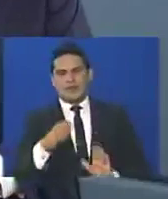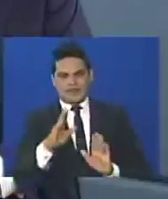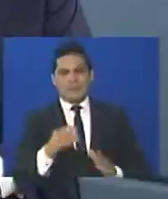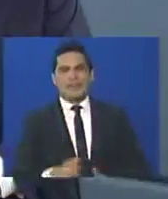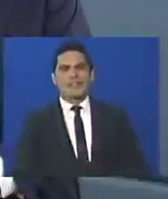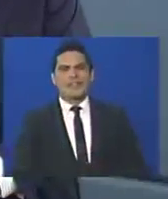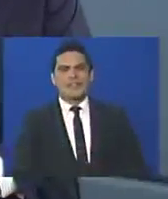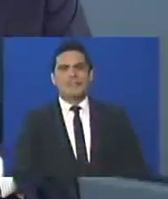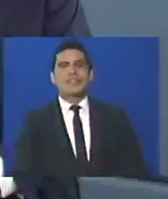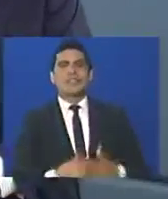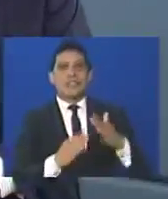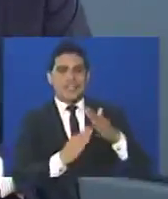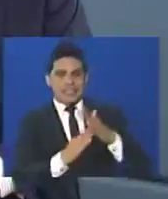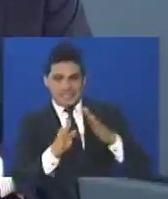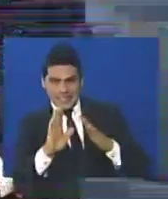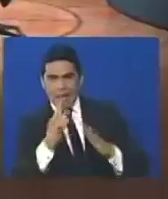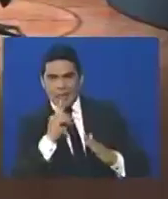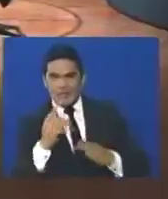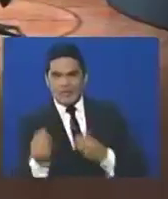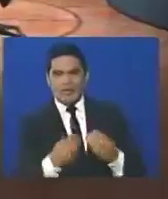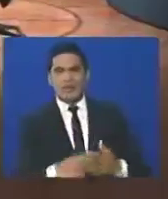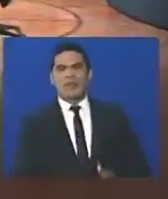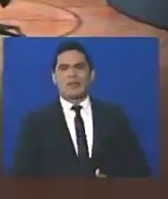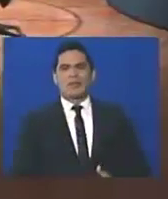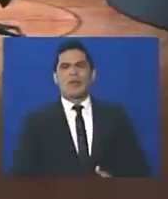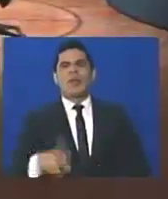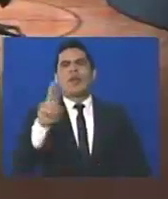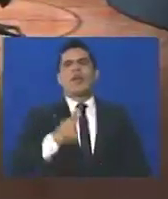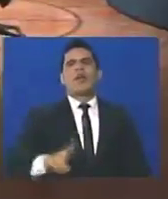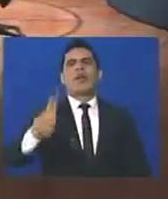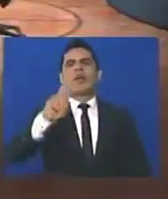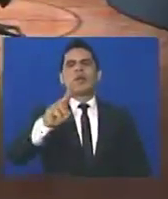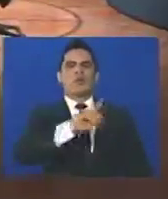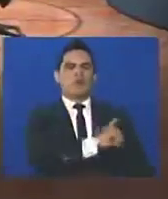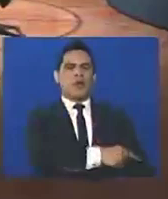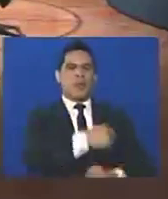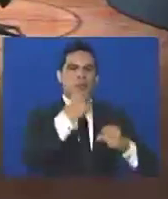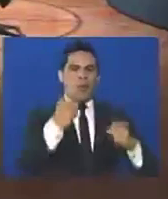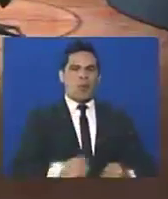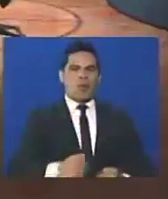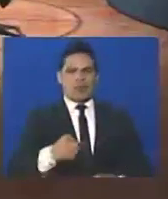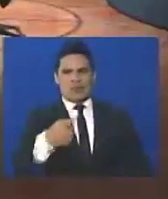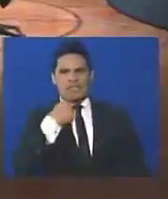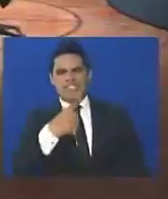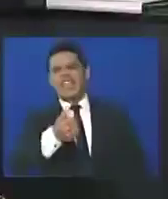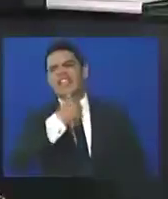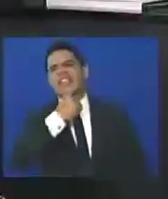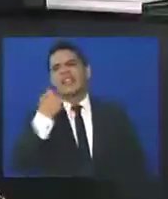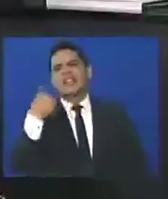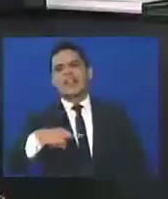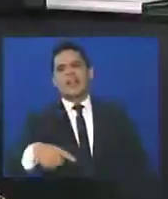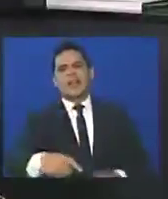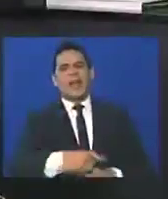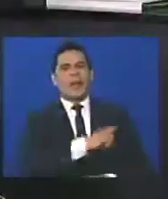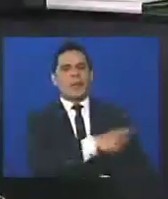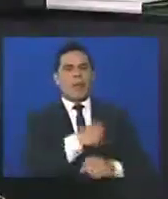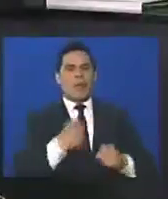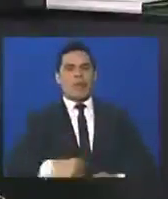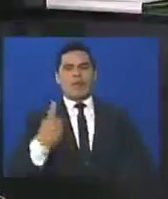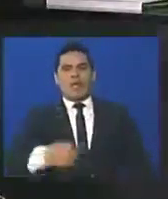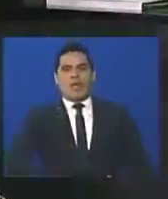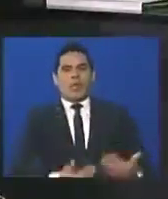sí, pero yo no soy yo quien tiene el tono radical. Del uso del poder, tú dijiste, quien tiene el poder, tiene responsabilidad.